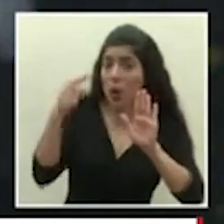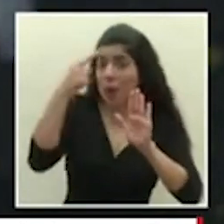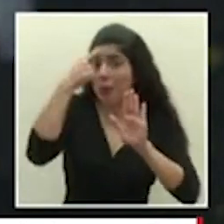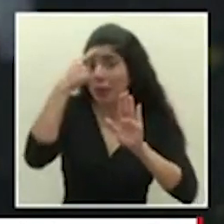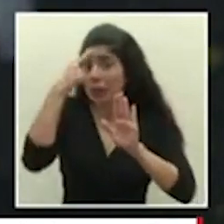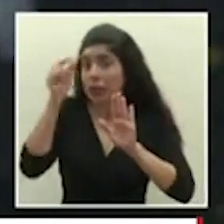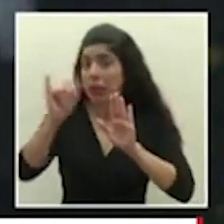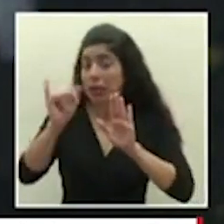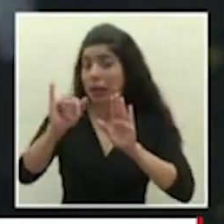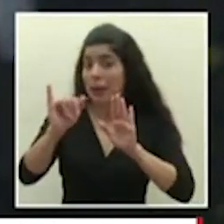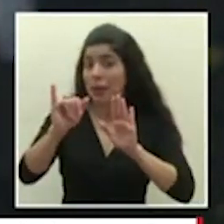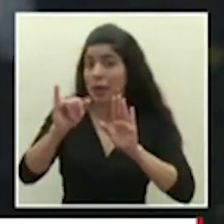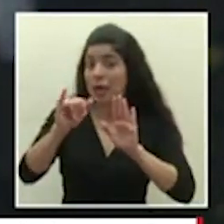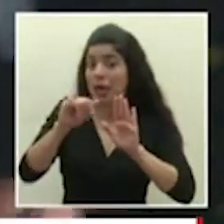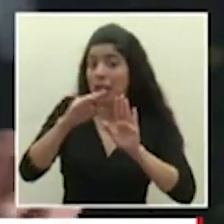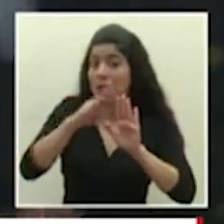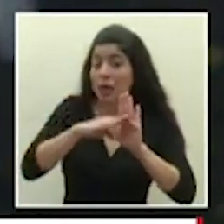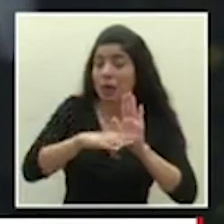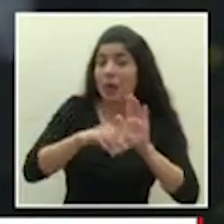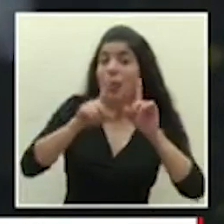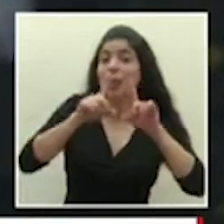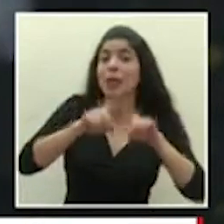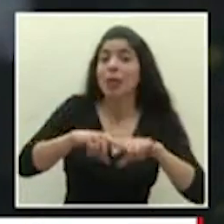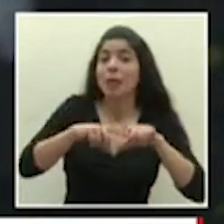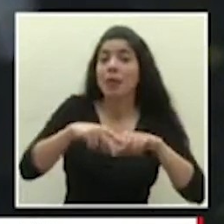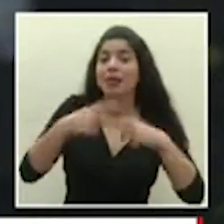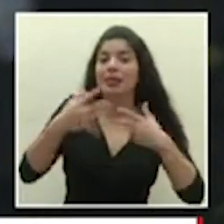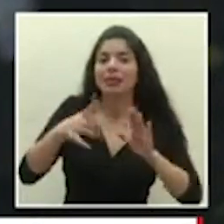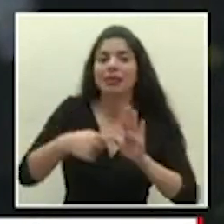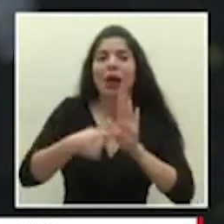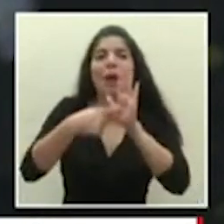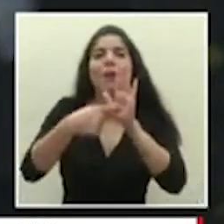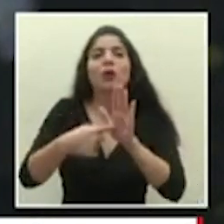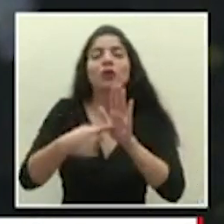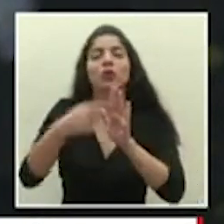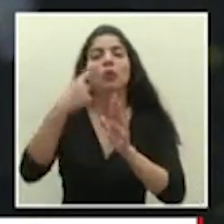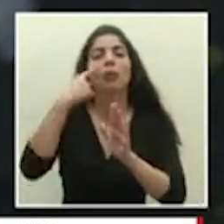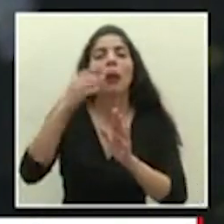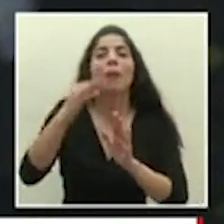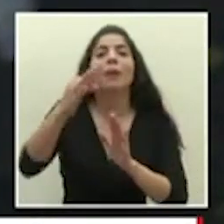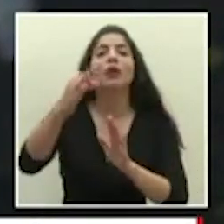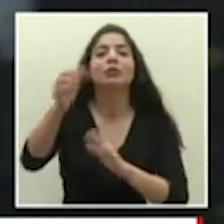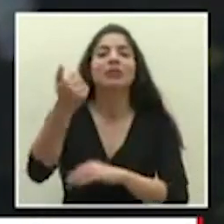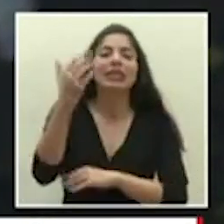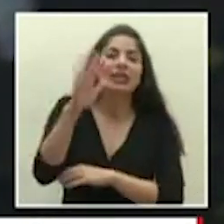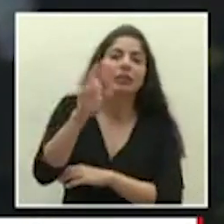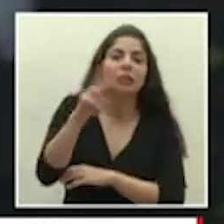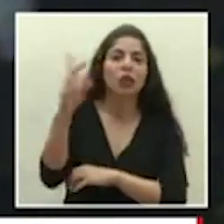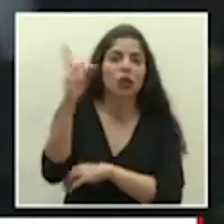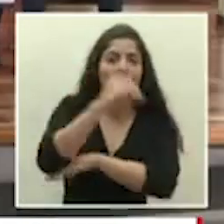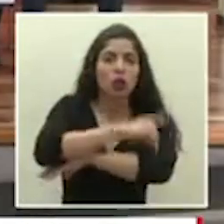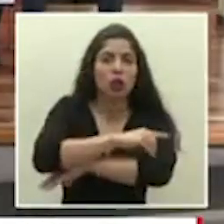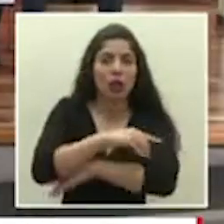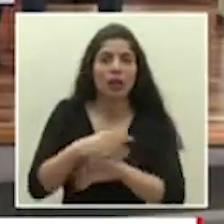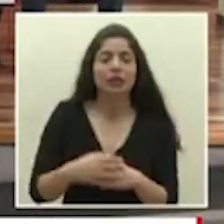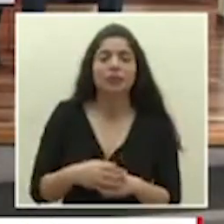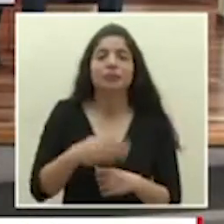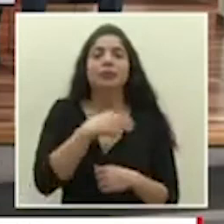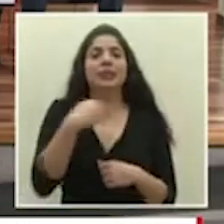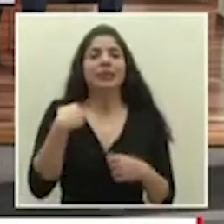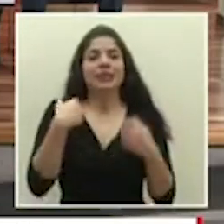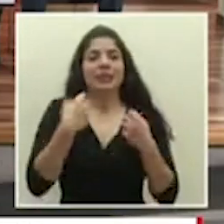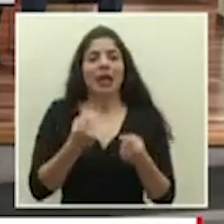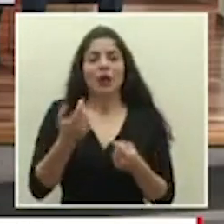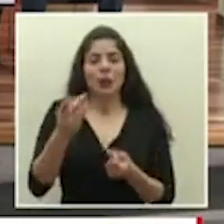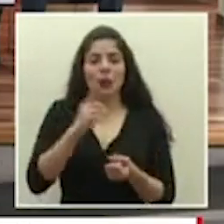en las medidas según lo que estaba mostrando antes para los próximos 15-22 días ministro de salud el